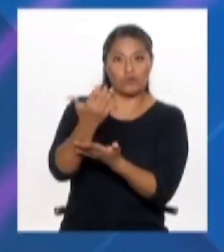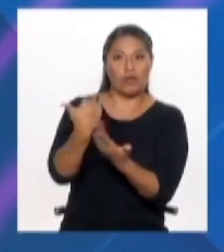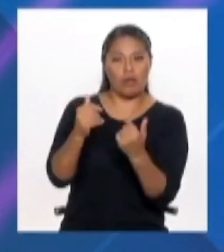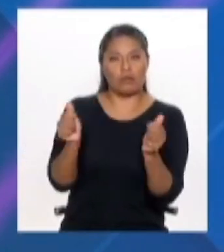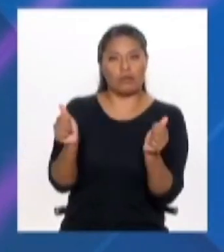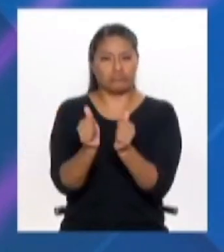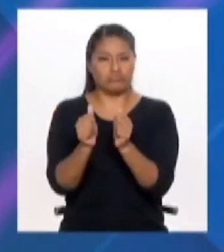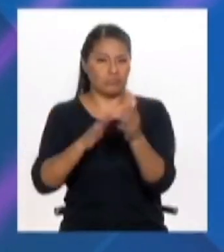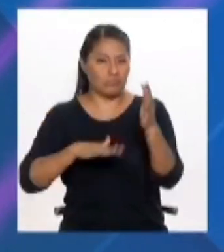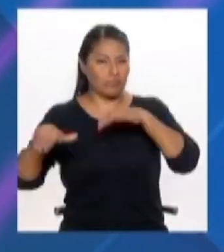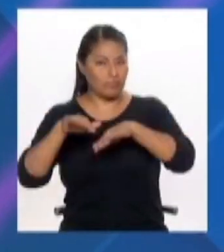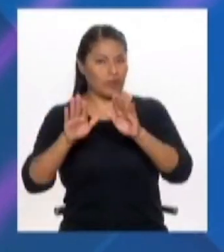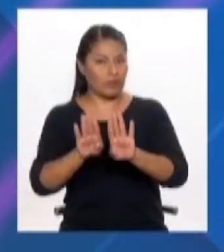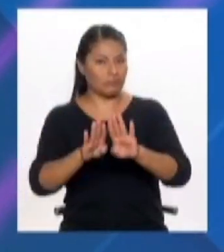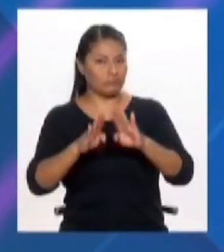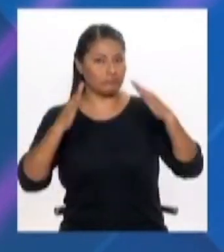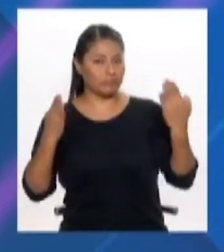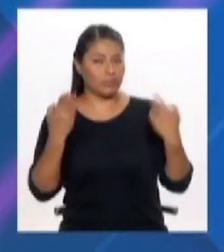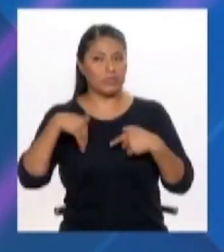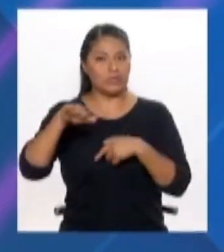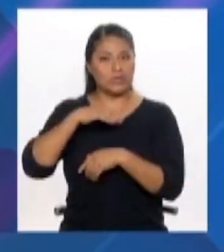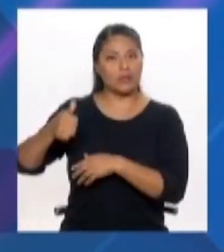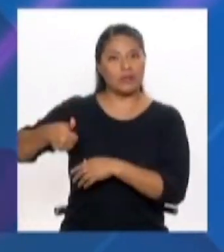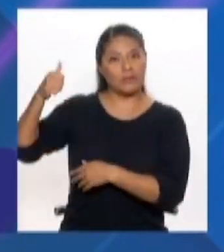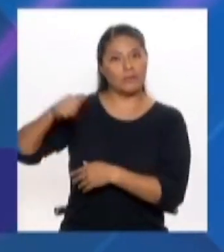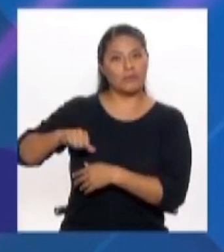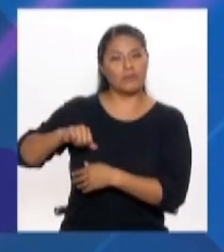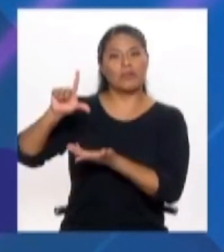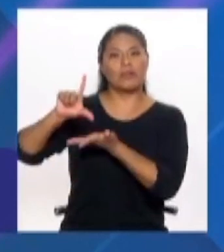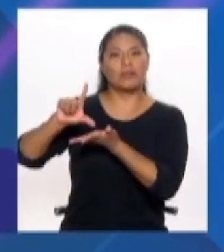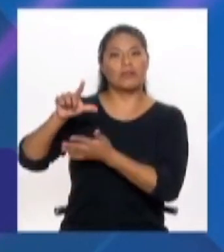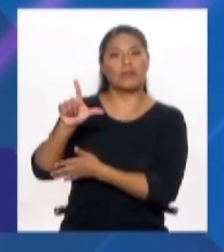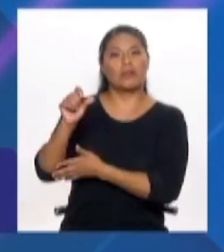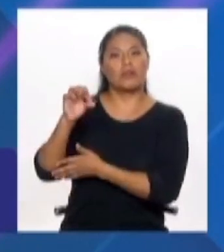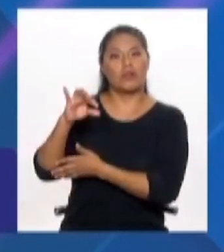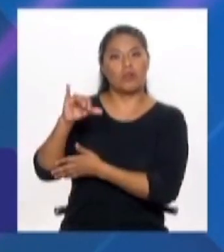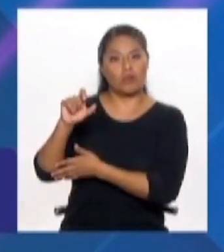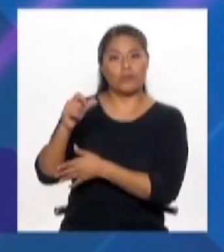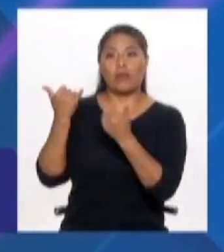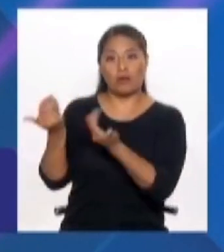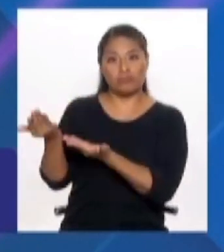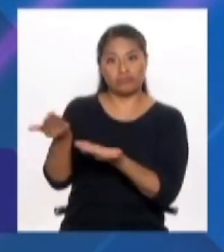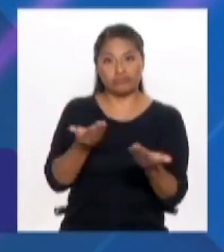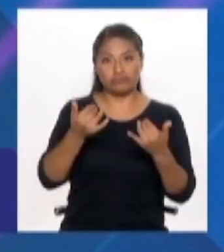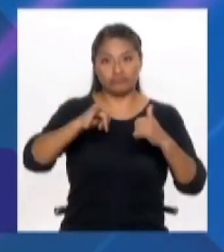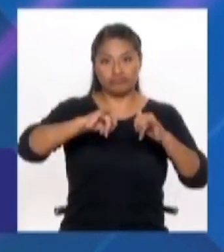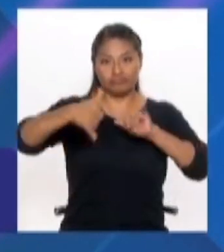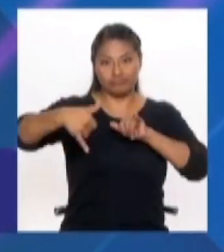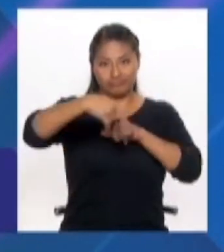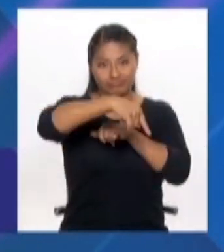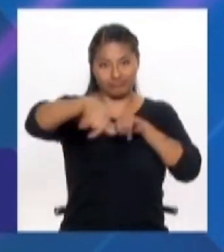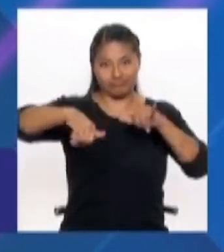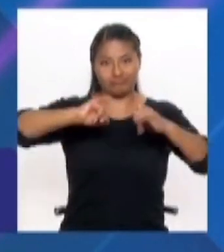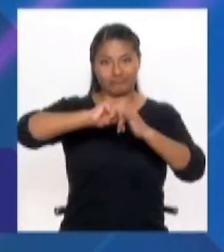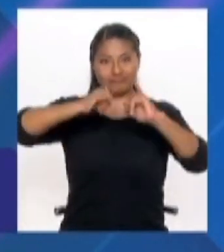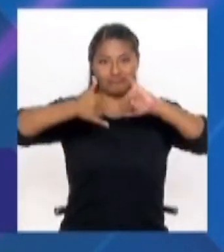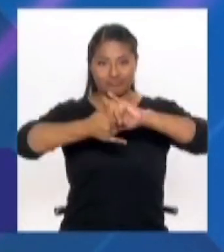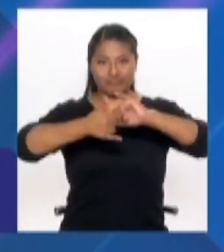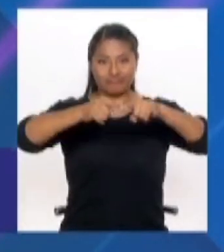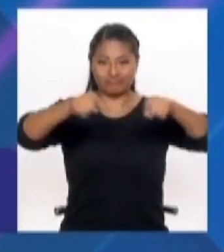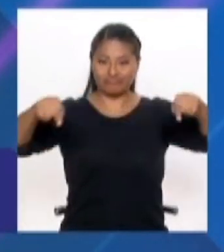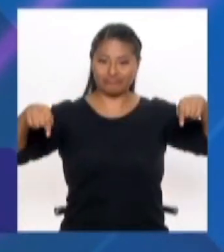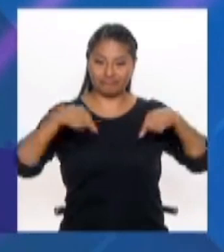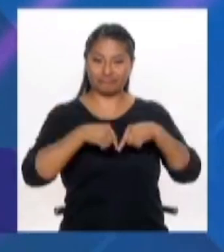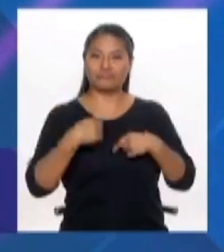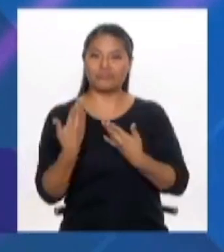en manos del alcalde López Alián. Para eso hemos invitado a dos arquitectos que además son proyectistas. Está con nosotros